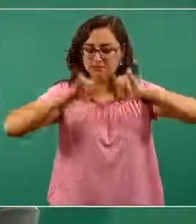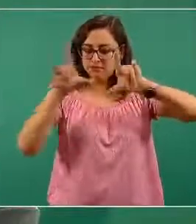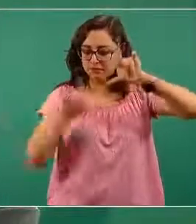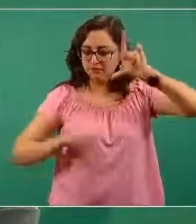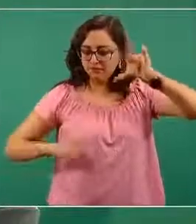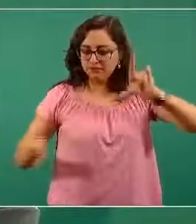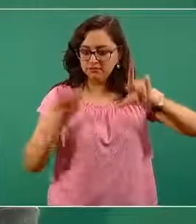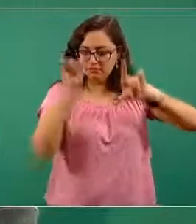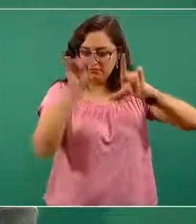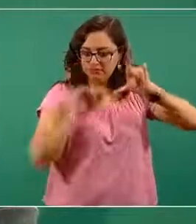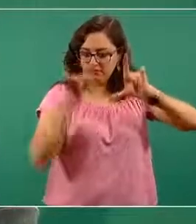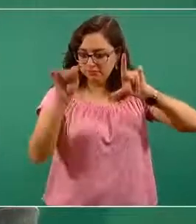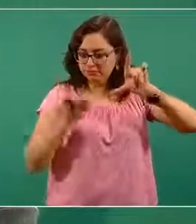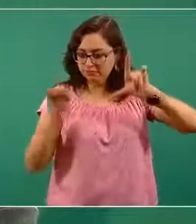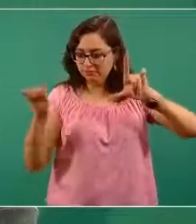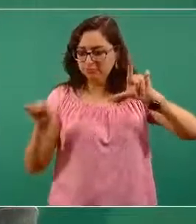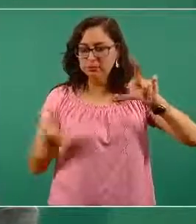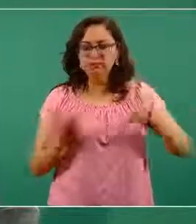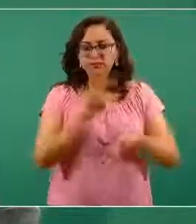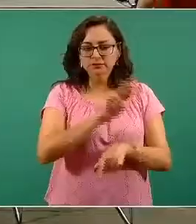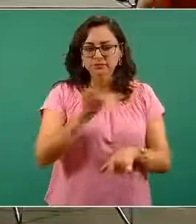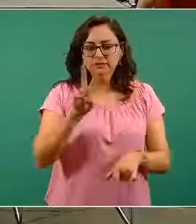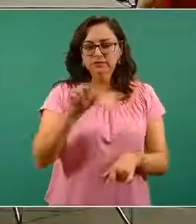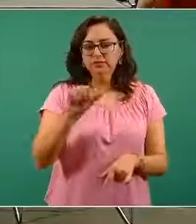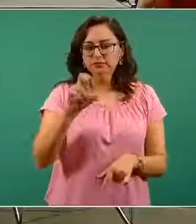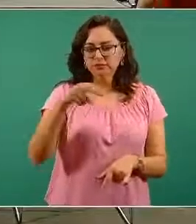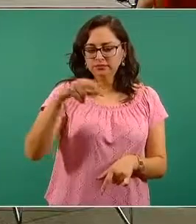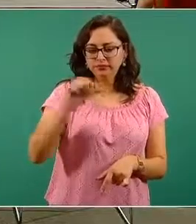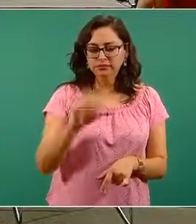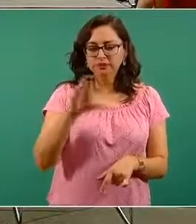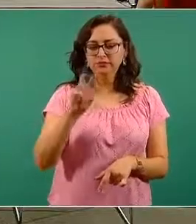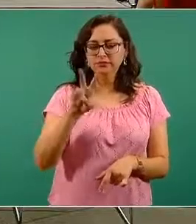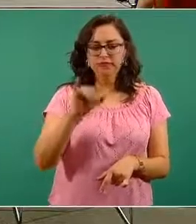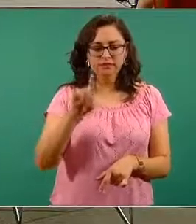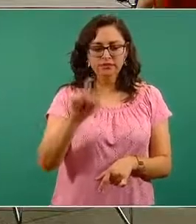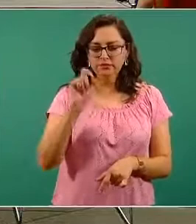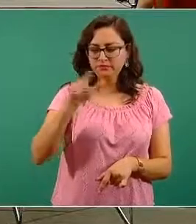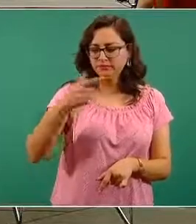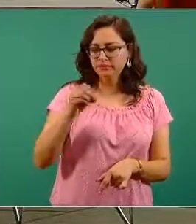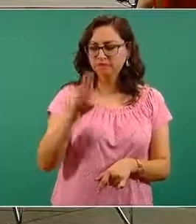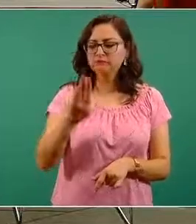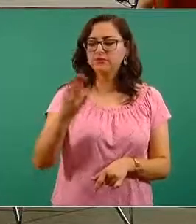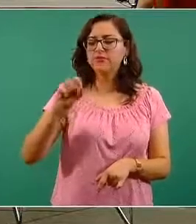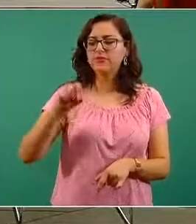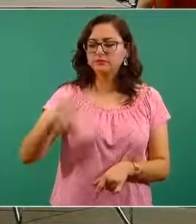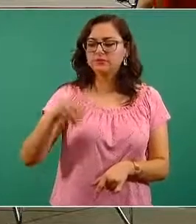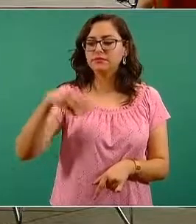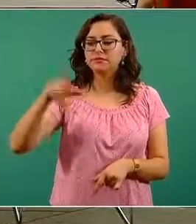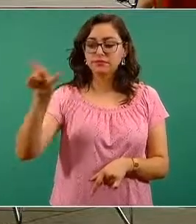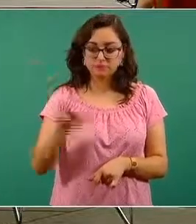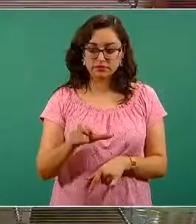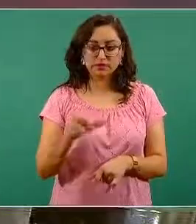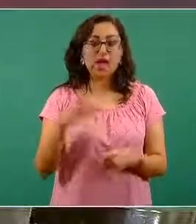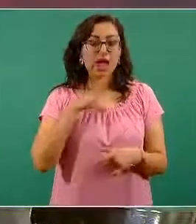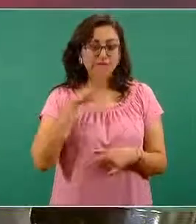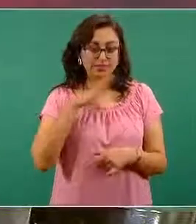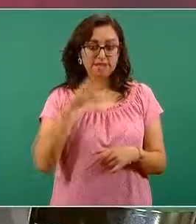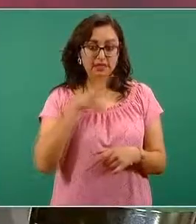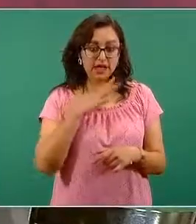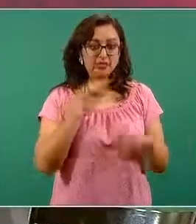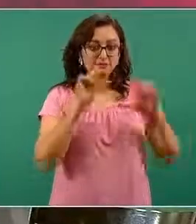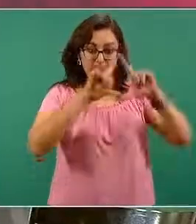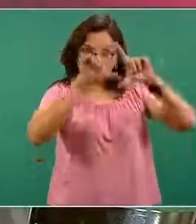vacunacovid.gov.mx, en donde está este mapa con los puntitos de los